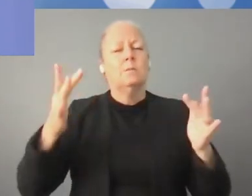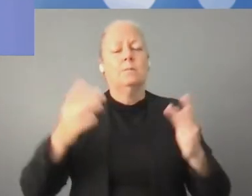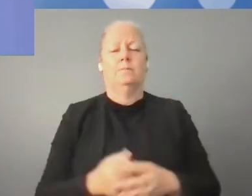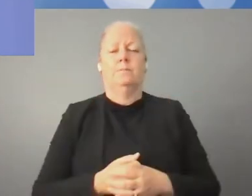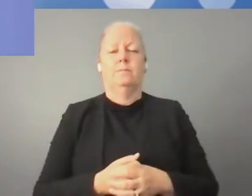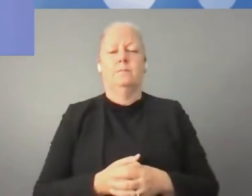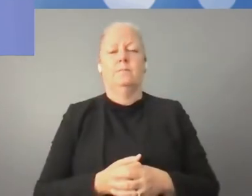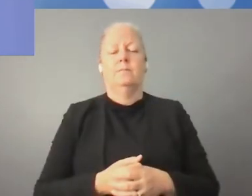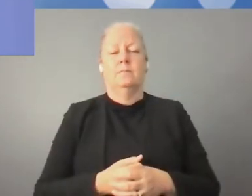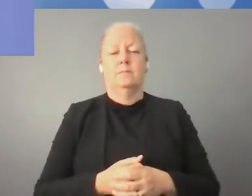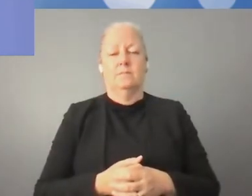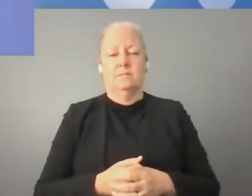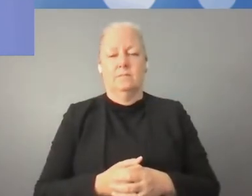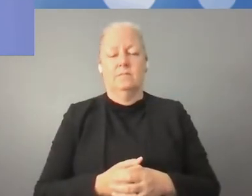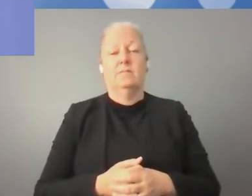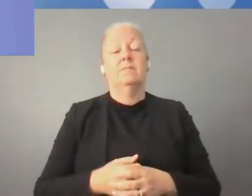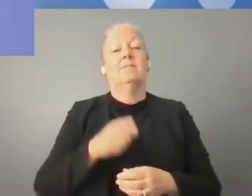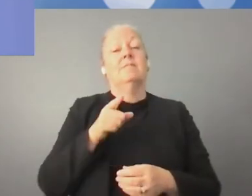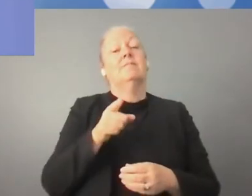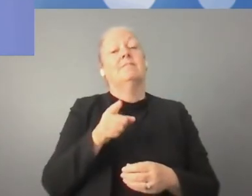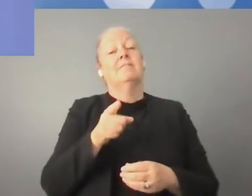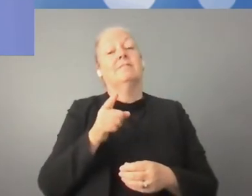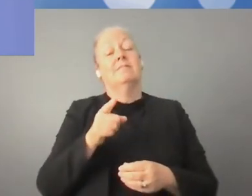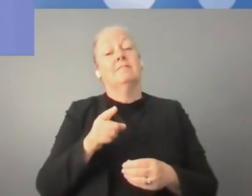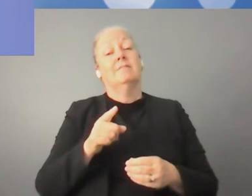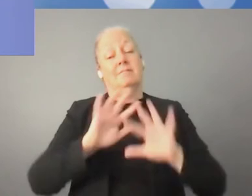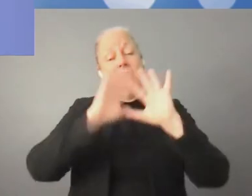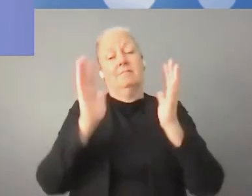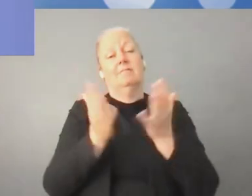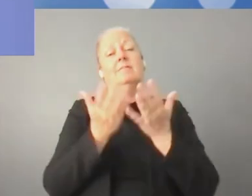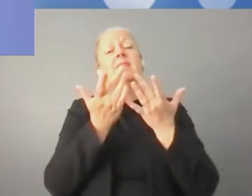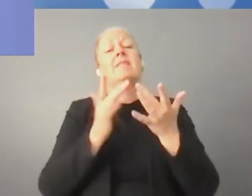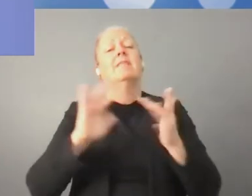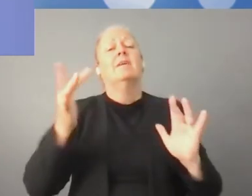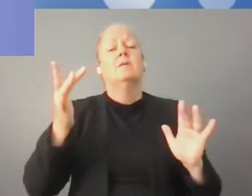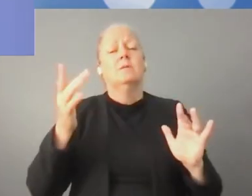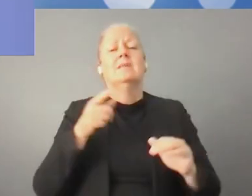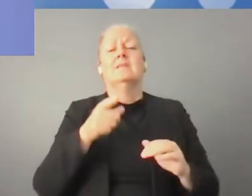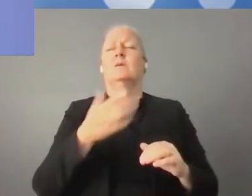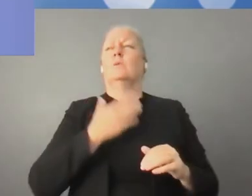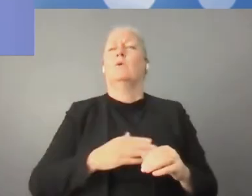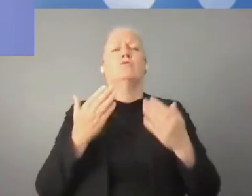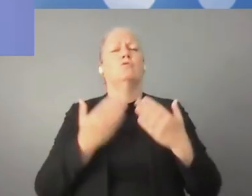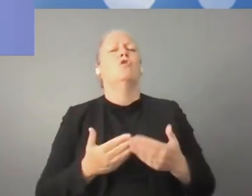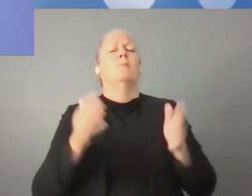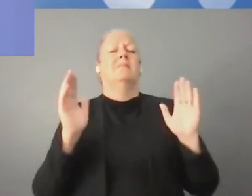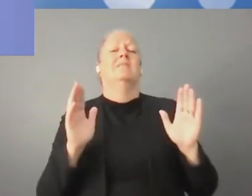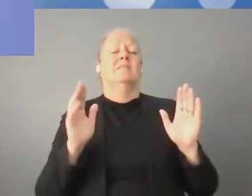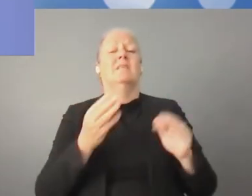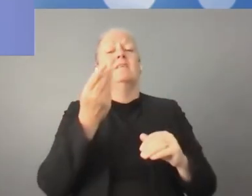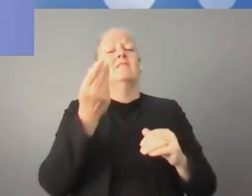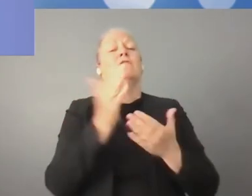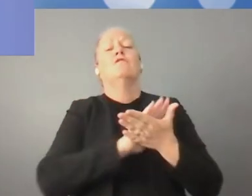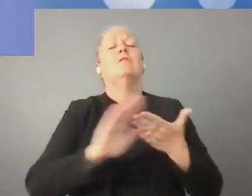En este momento, en mi opinión, funcionamos con una Internet bastante, digamos, falsa, porque